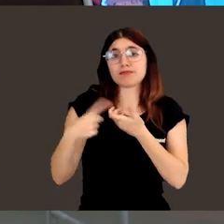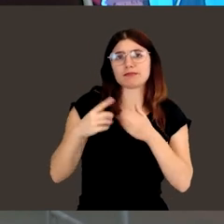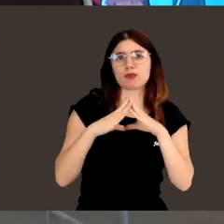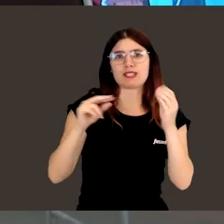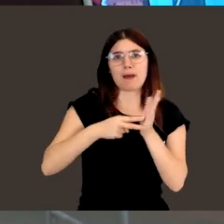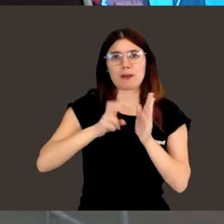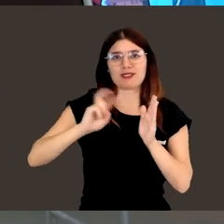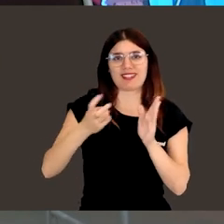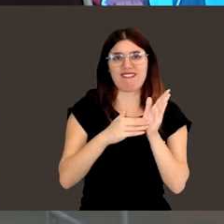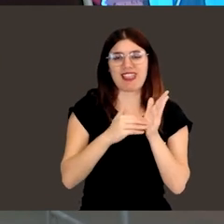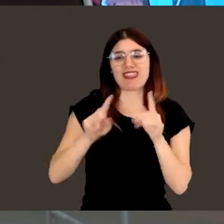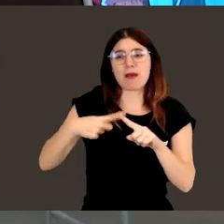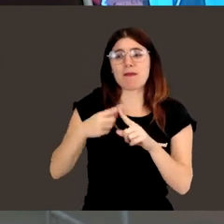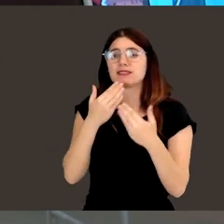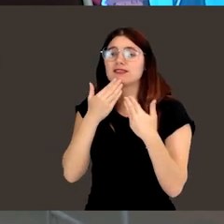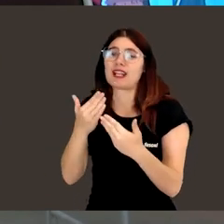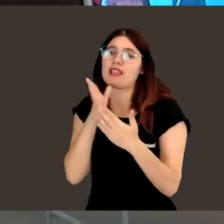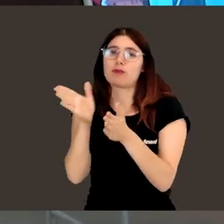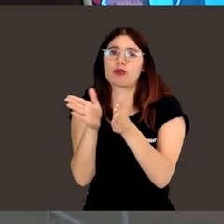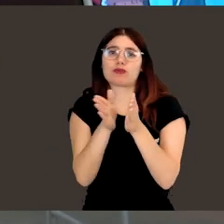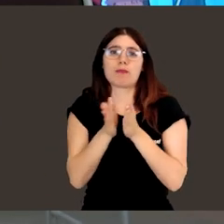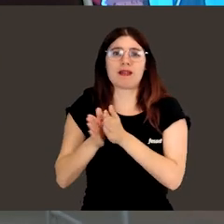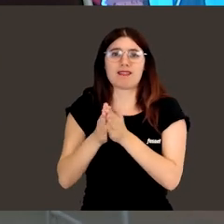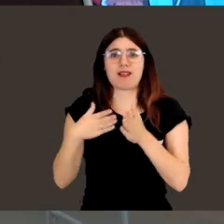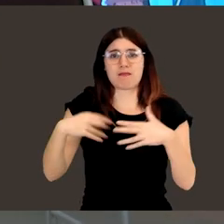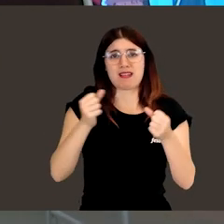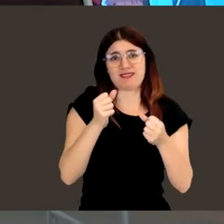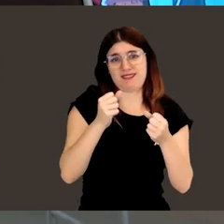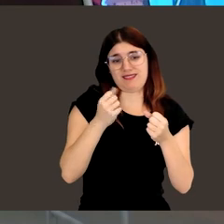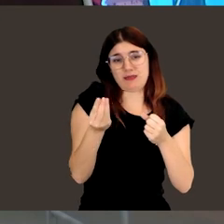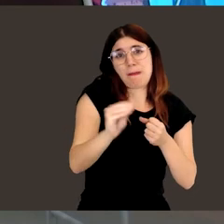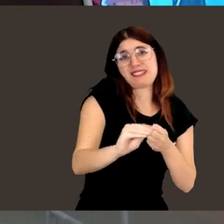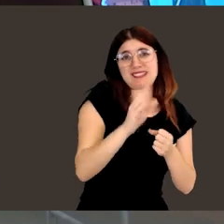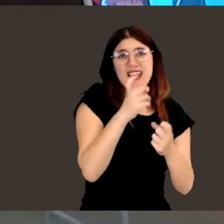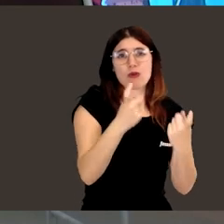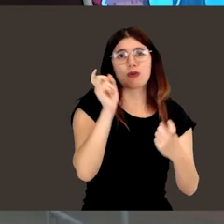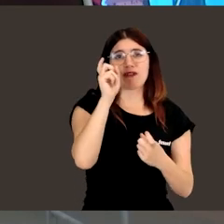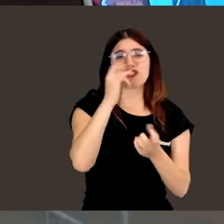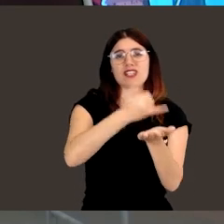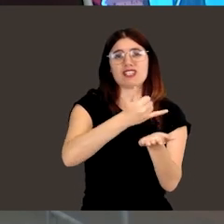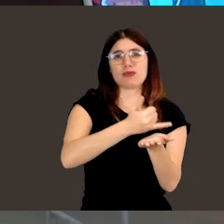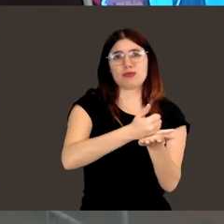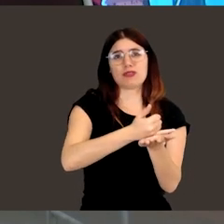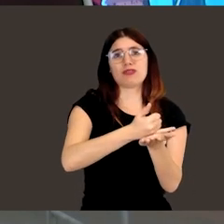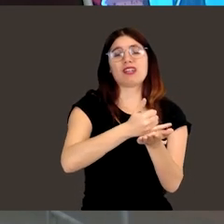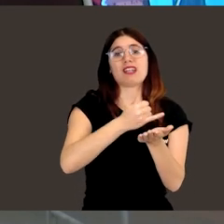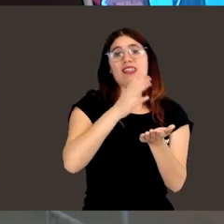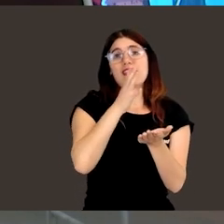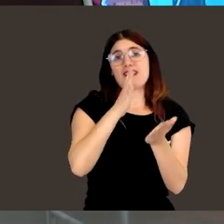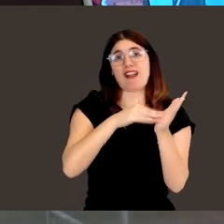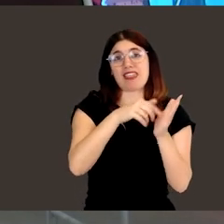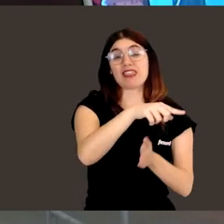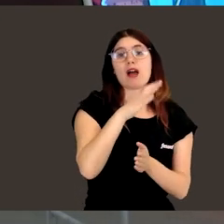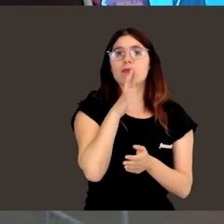modo, de la Universitat Politècnica de València y sobre todo por ser una compañera más de todo ese alumnado y profesorado del Instituto de